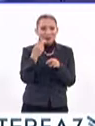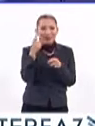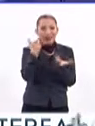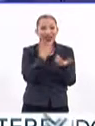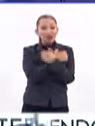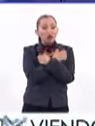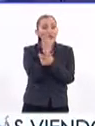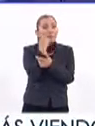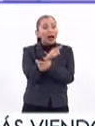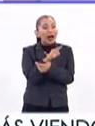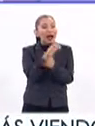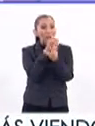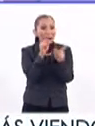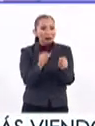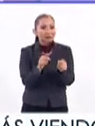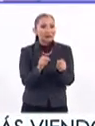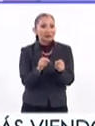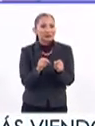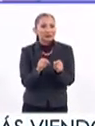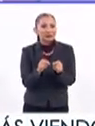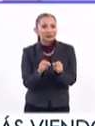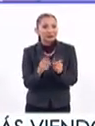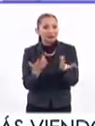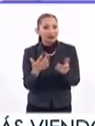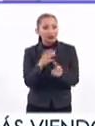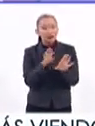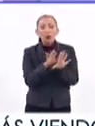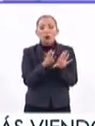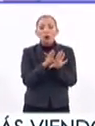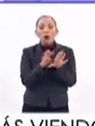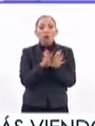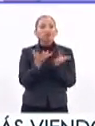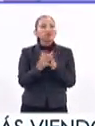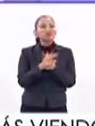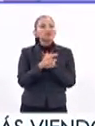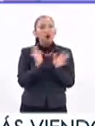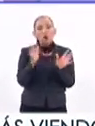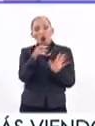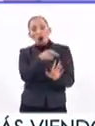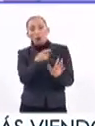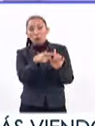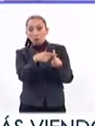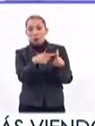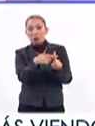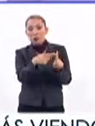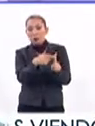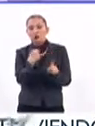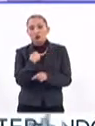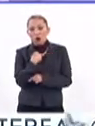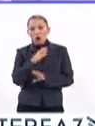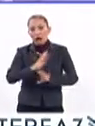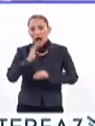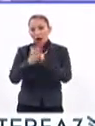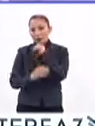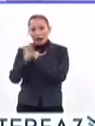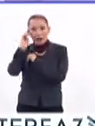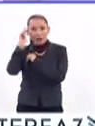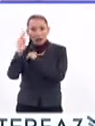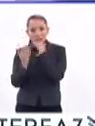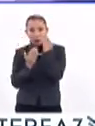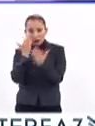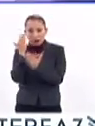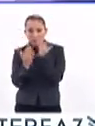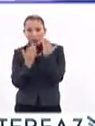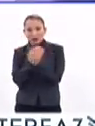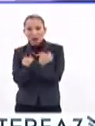de educación por la paz, ¿no? O sea, es como también la parte positiva. Yo ya acabé mi maestría en una